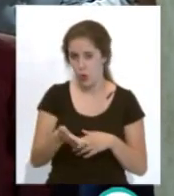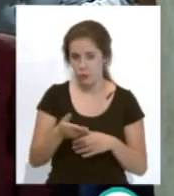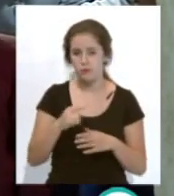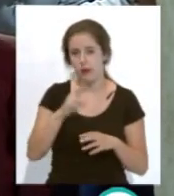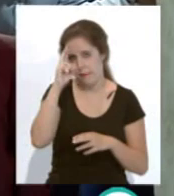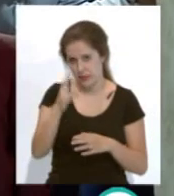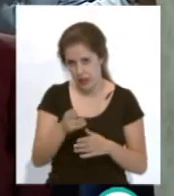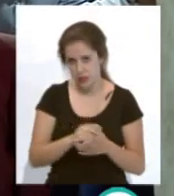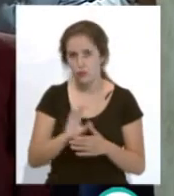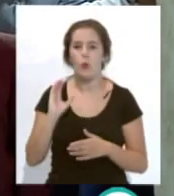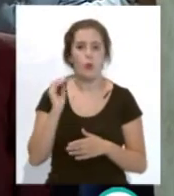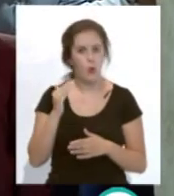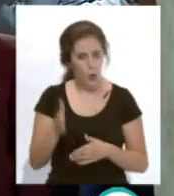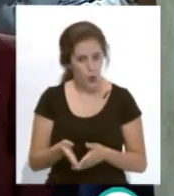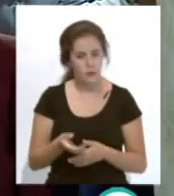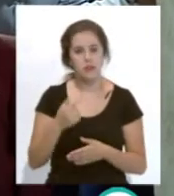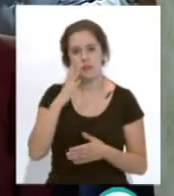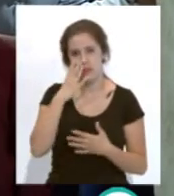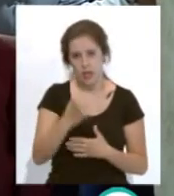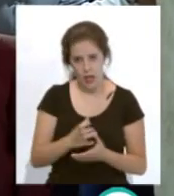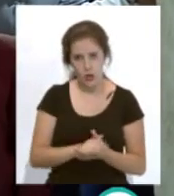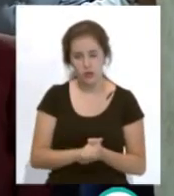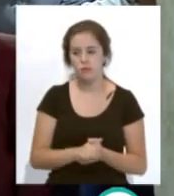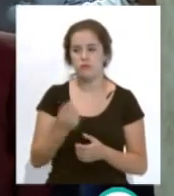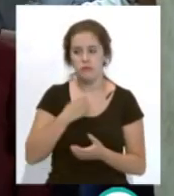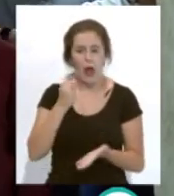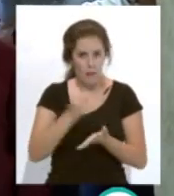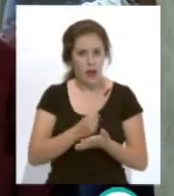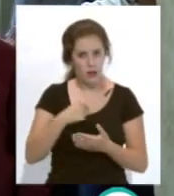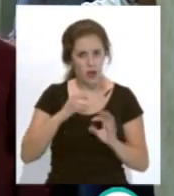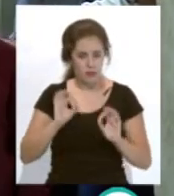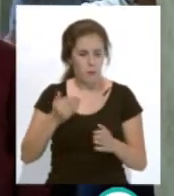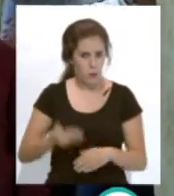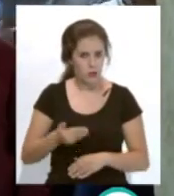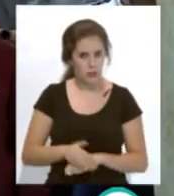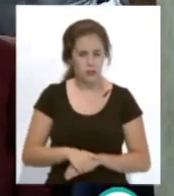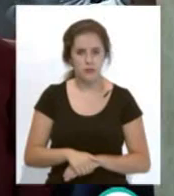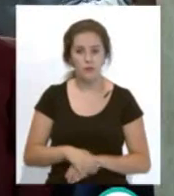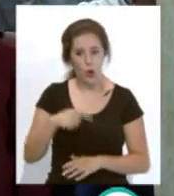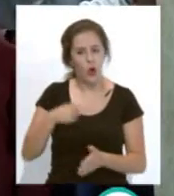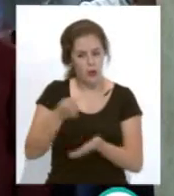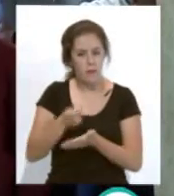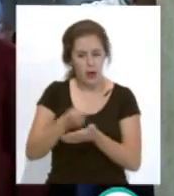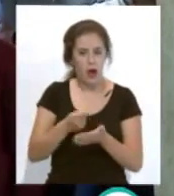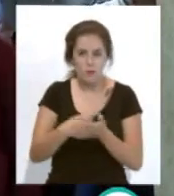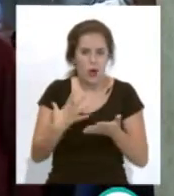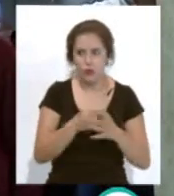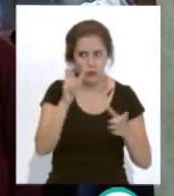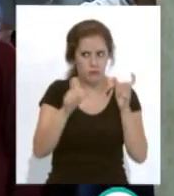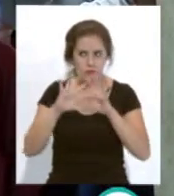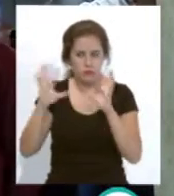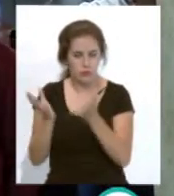hoy en día es un club serio, hoy en día es una marca de prestigio, hoy en día le pagamos a todo el mundo,